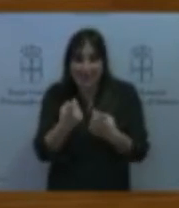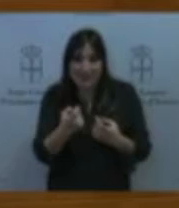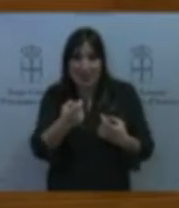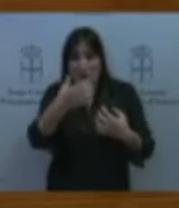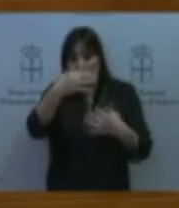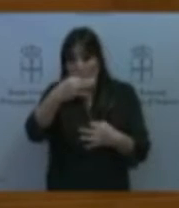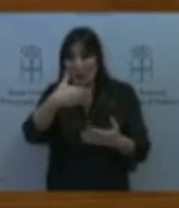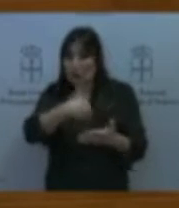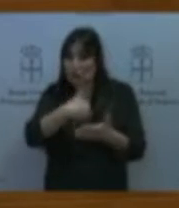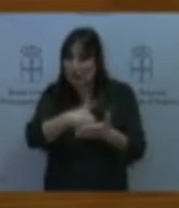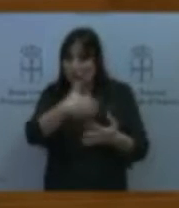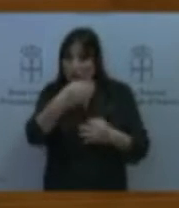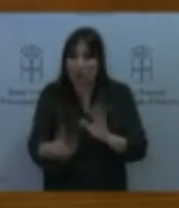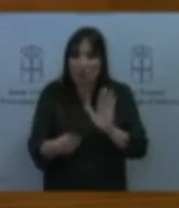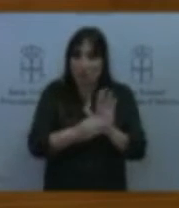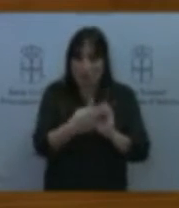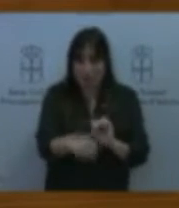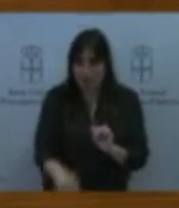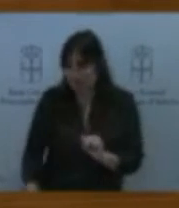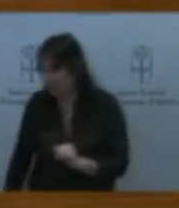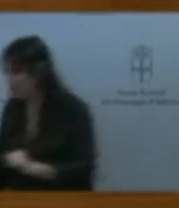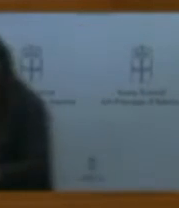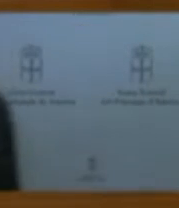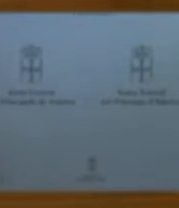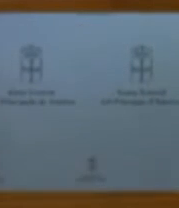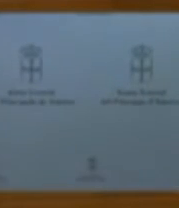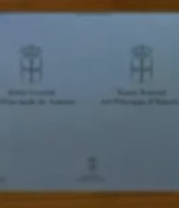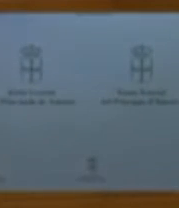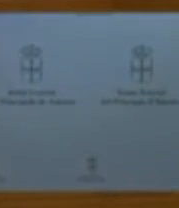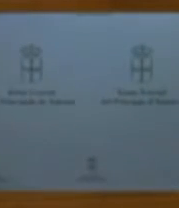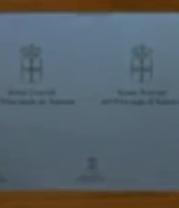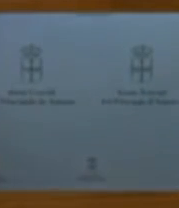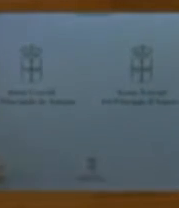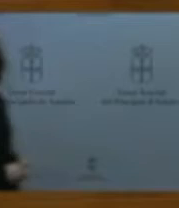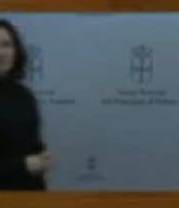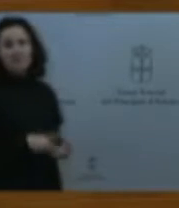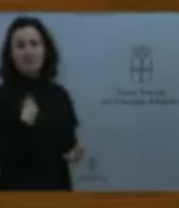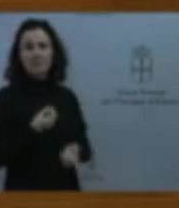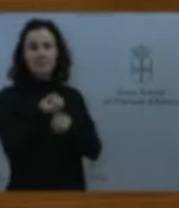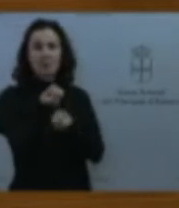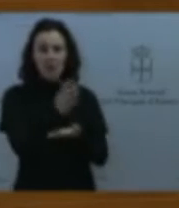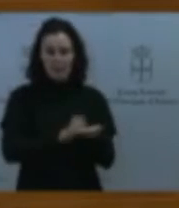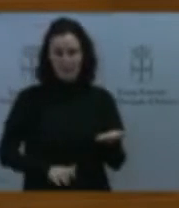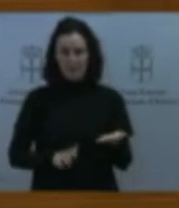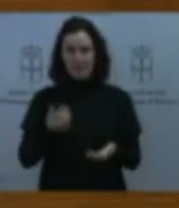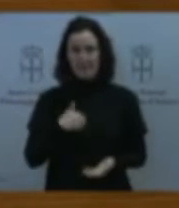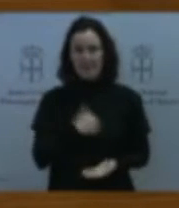por contestado el requerimiento con ese informe que nos ha hecho hace unos días